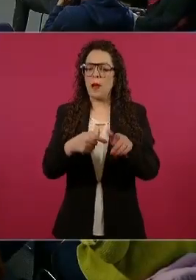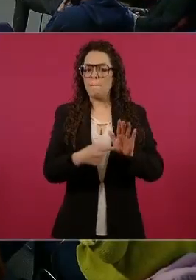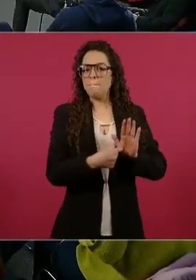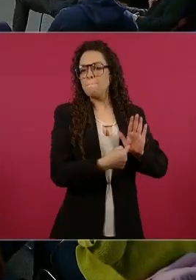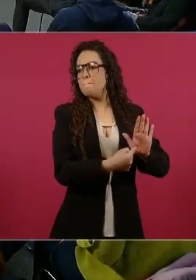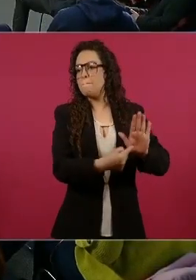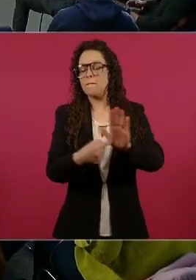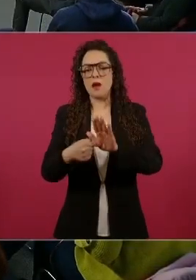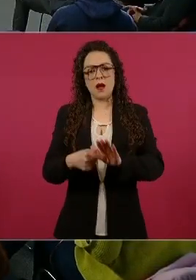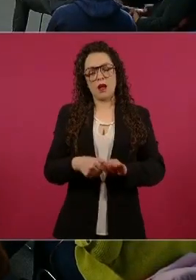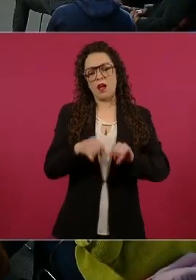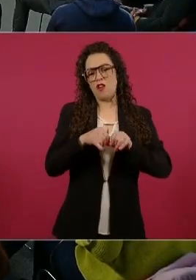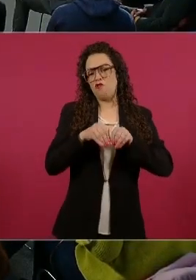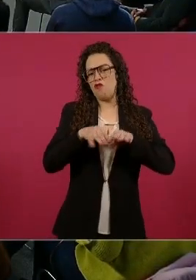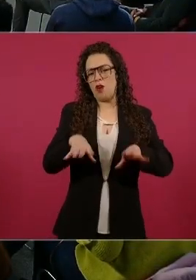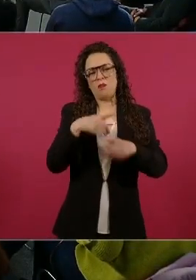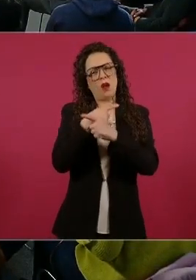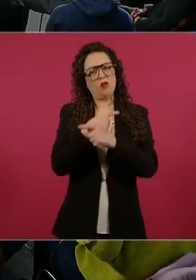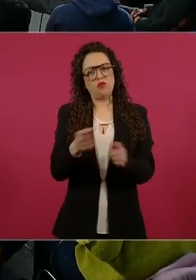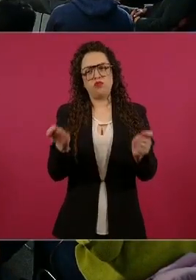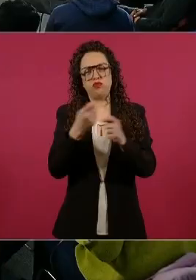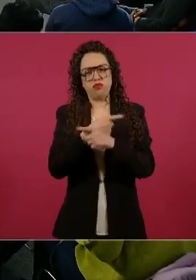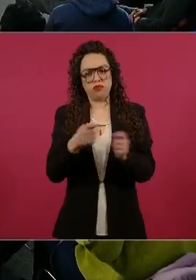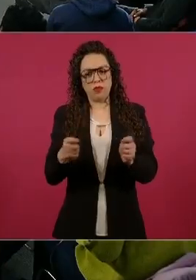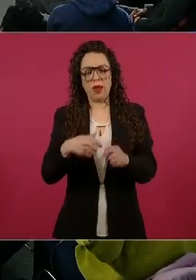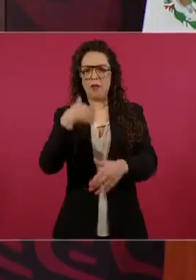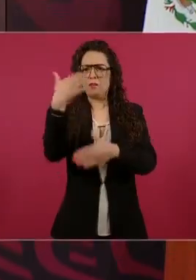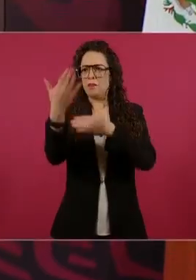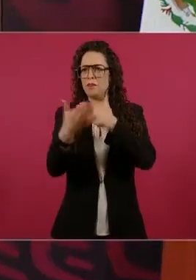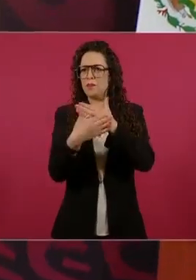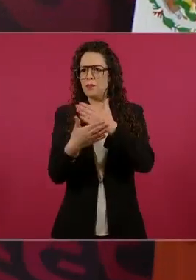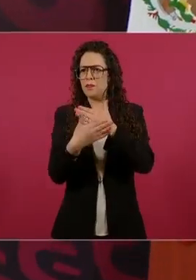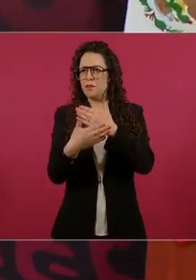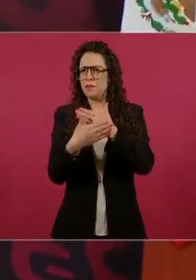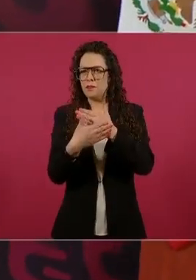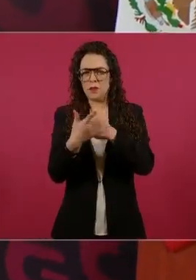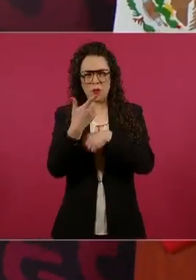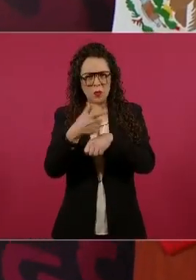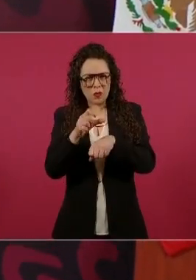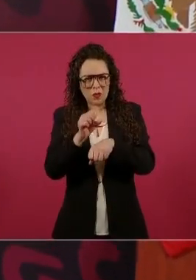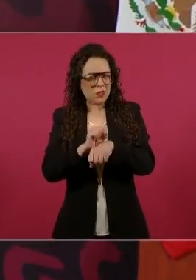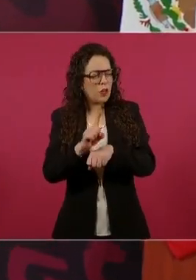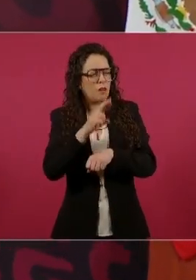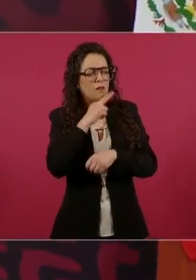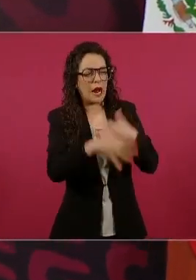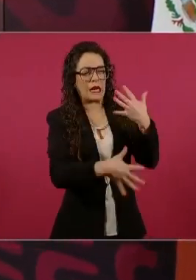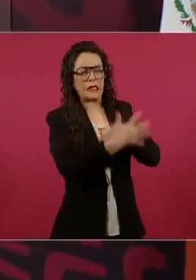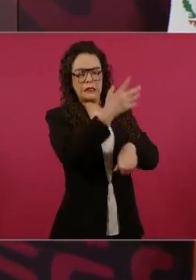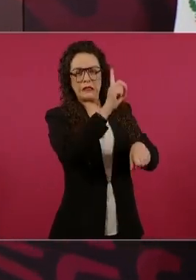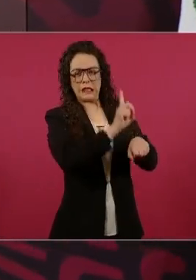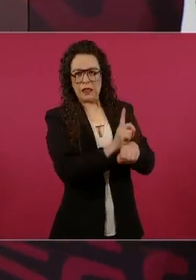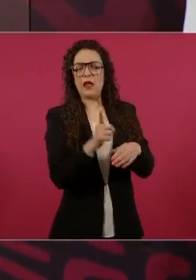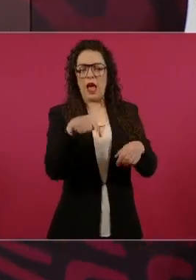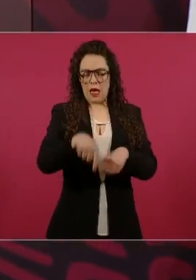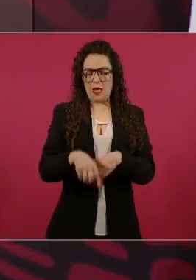semana o en 15 días lo que sucede en Guanajuato,